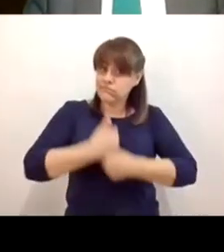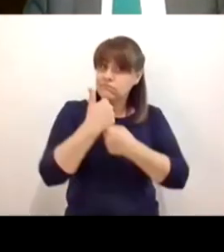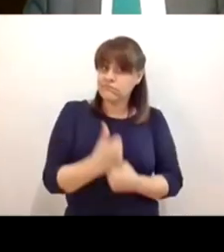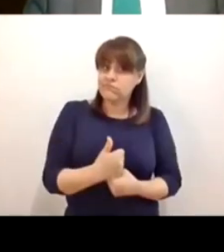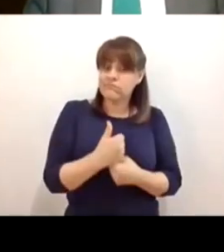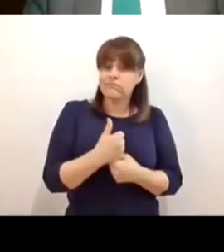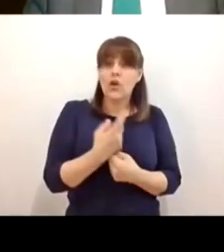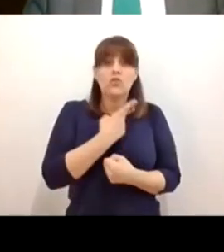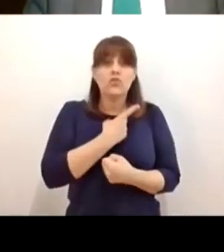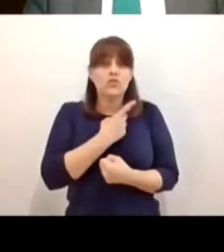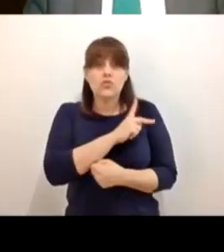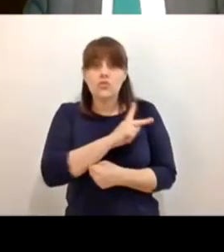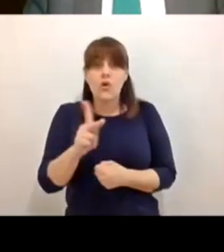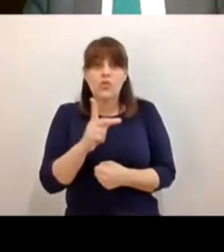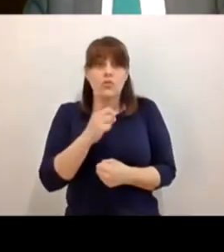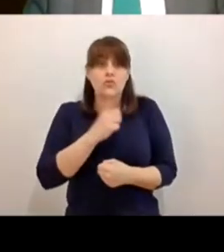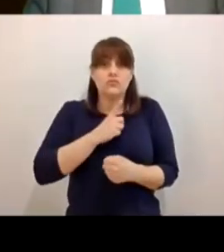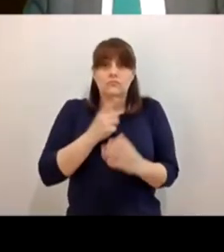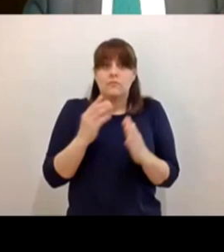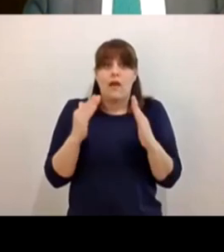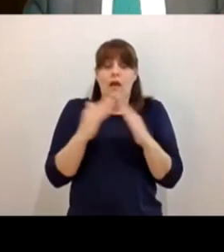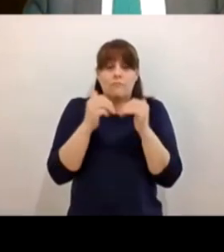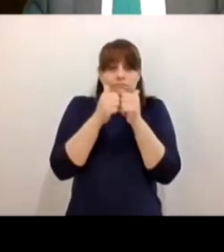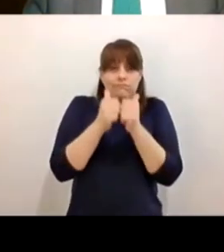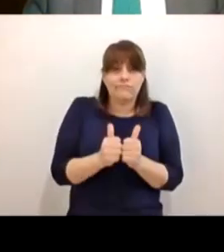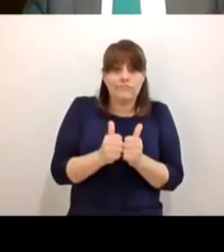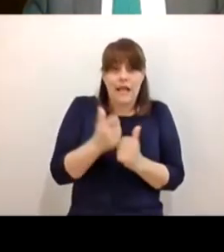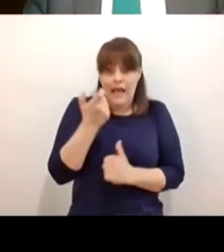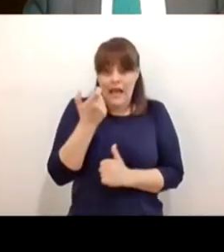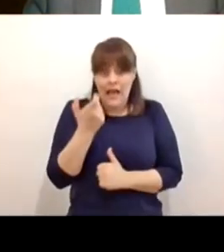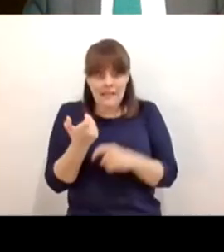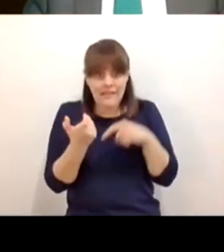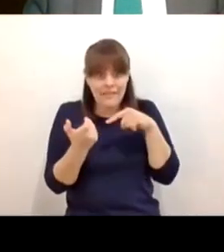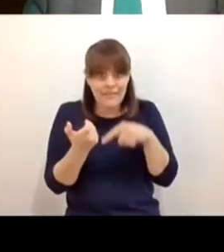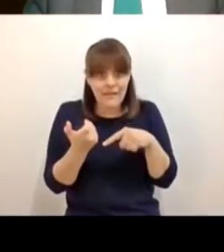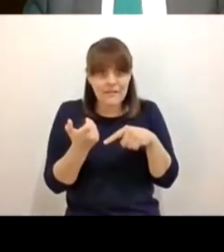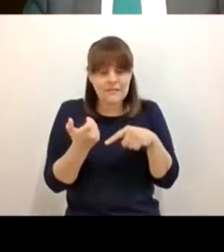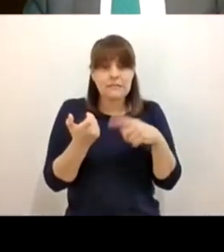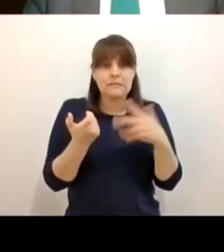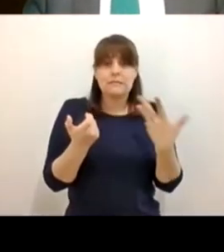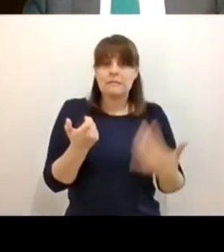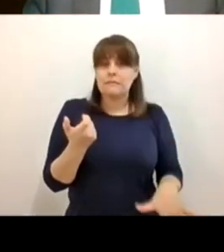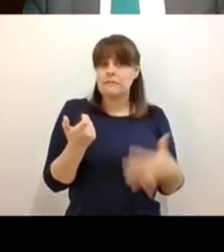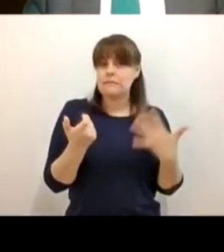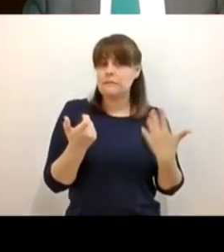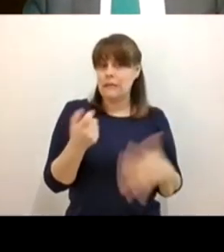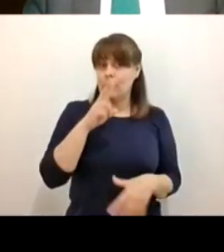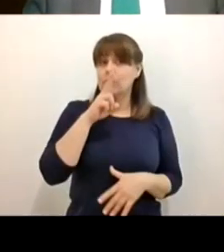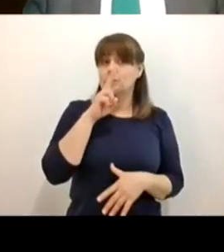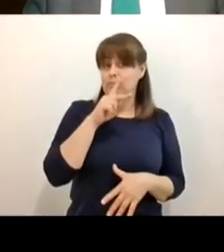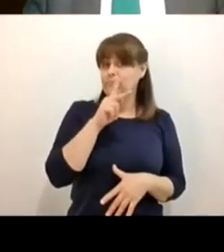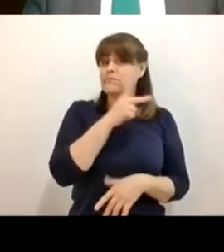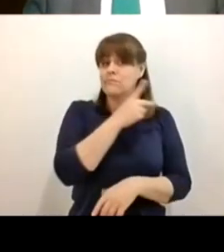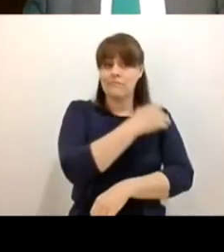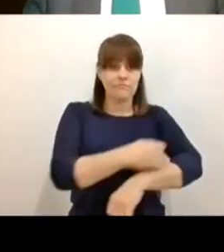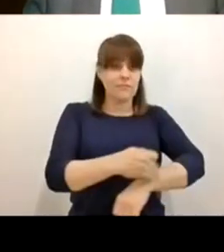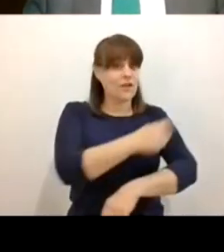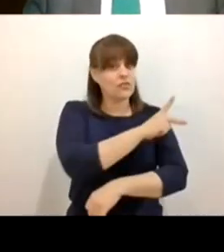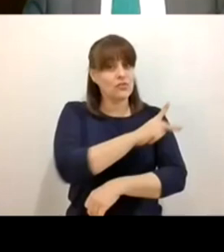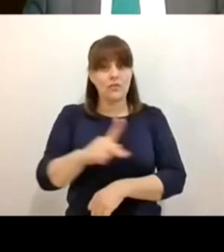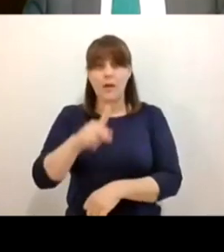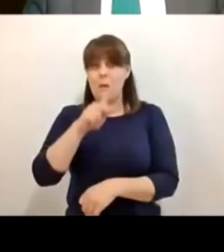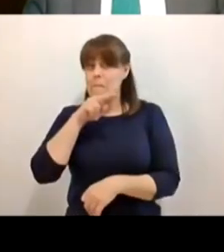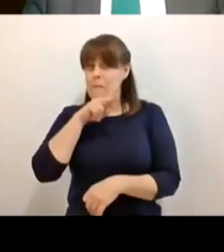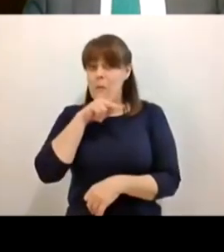aislamiento la situación económica es algo que preocupa a muchas familias entonces